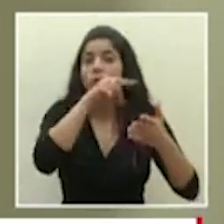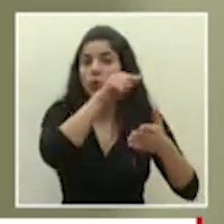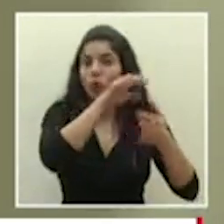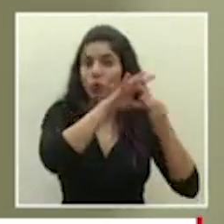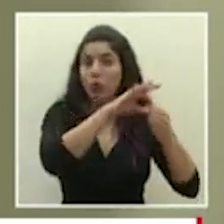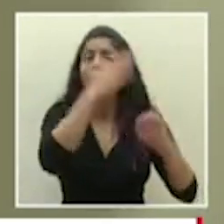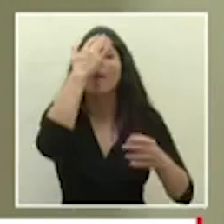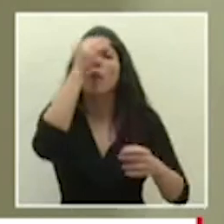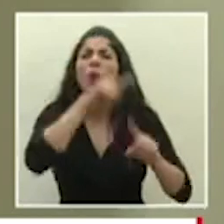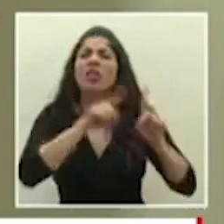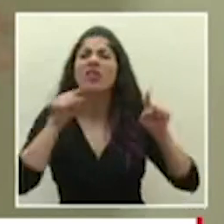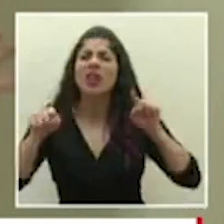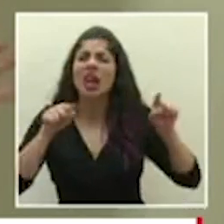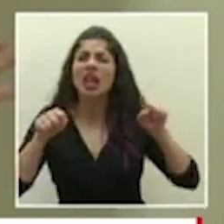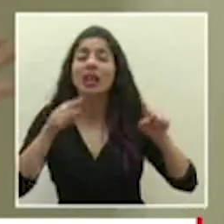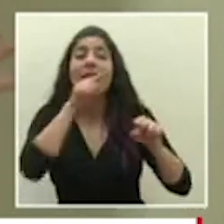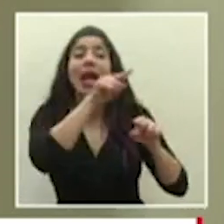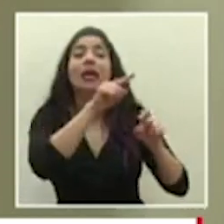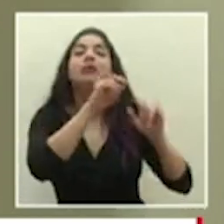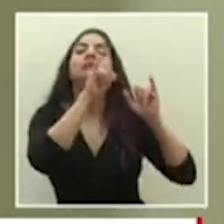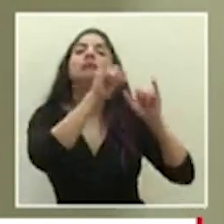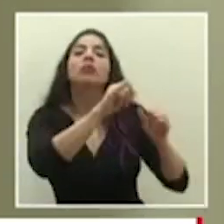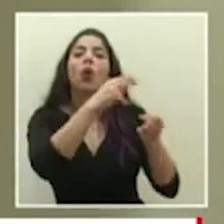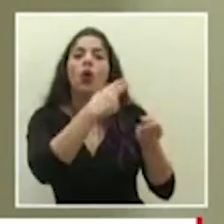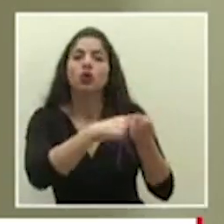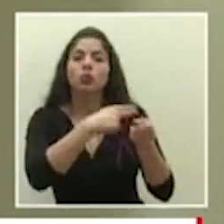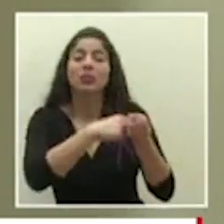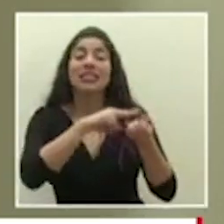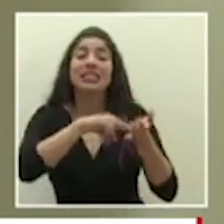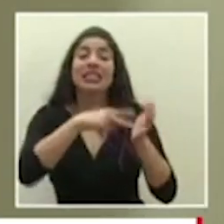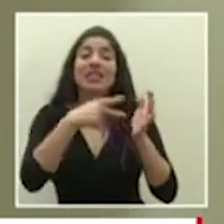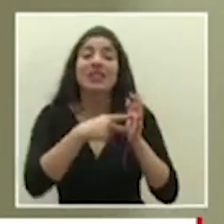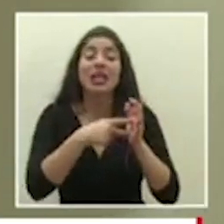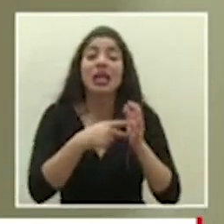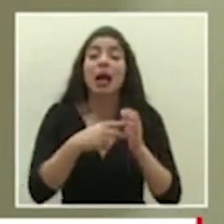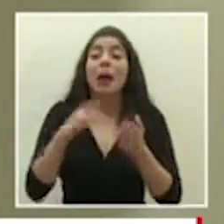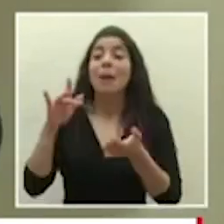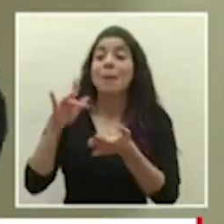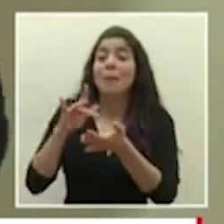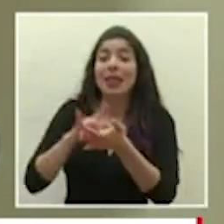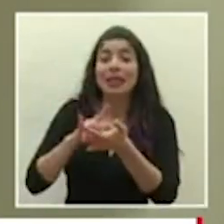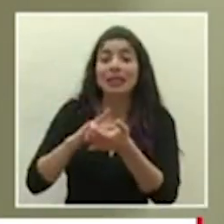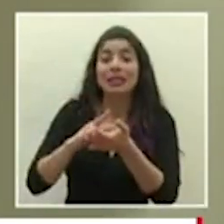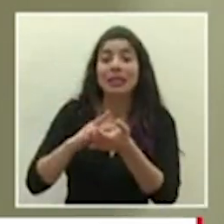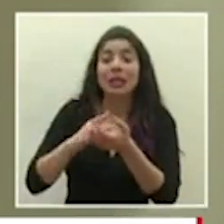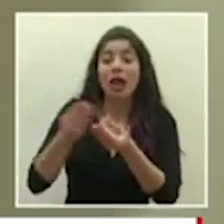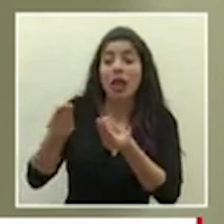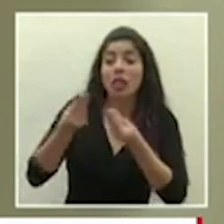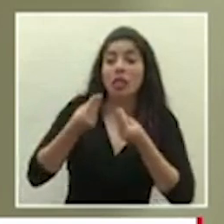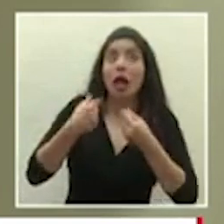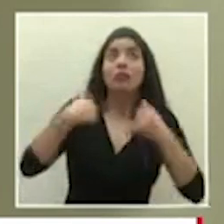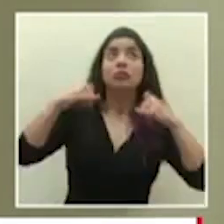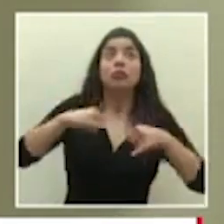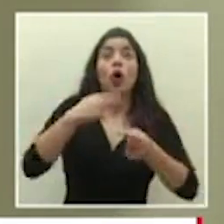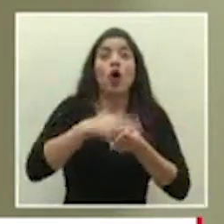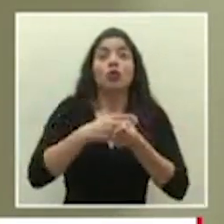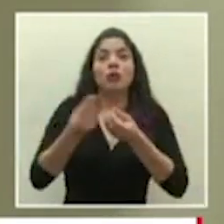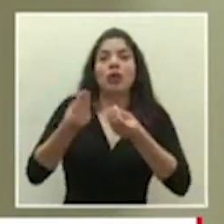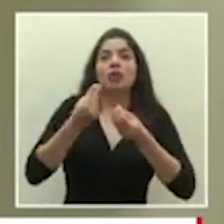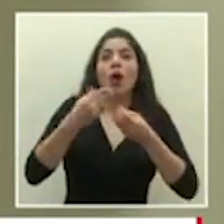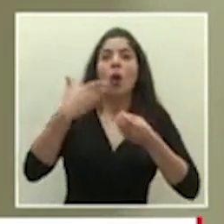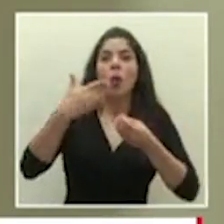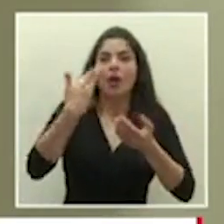casos son casos hospitalarios o sea se les comenzaba a aplicar la hidroxicloroquina en el hospital en Costa Rica